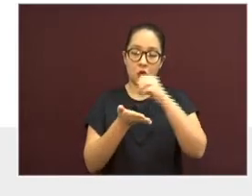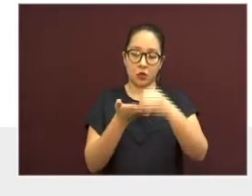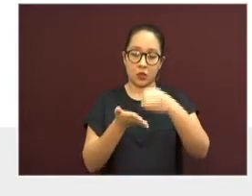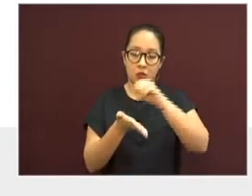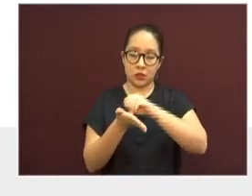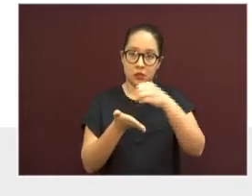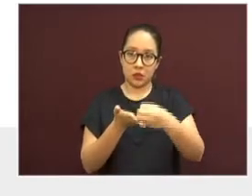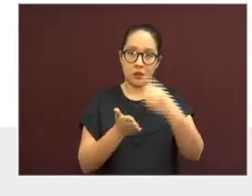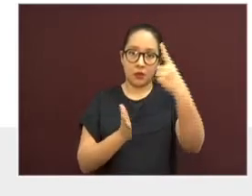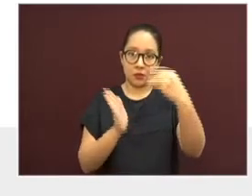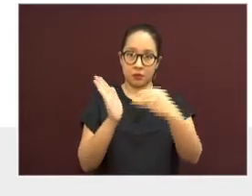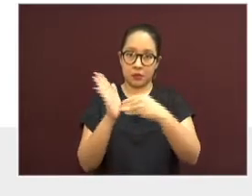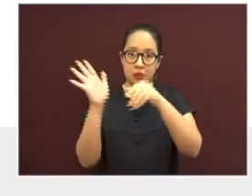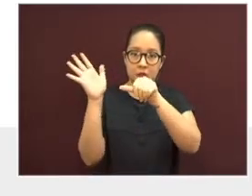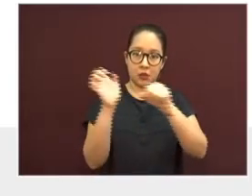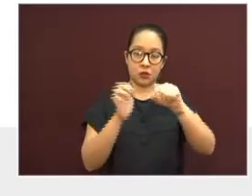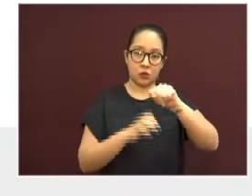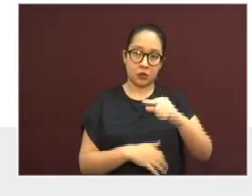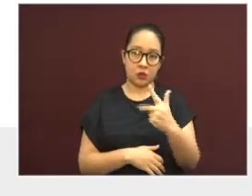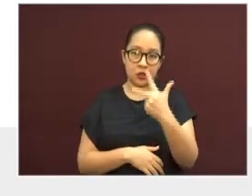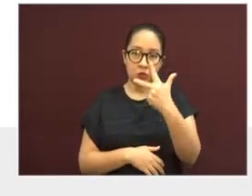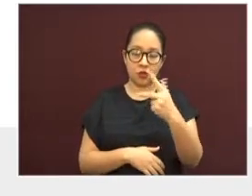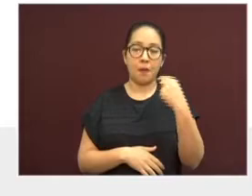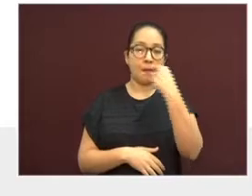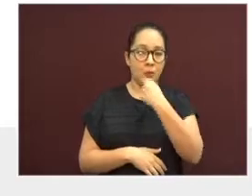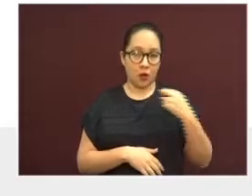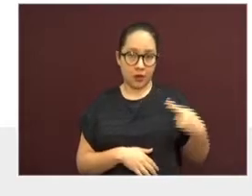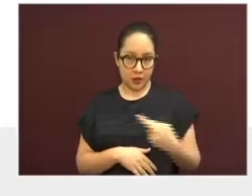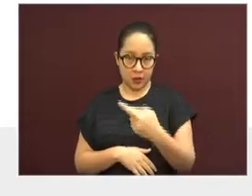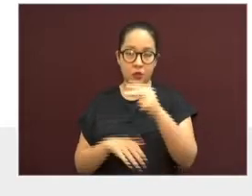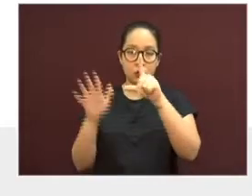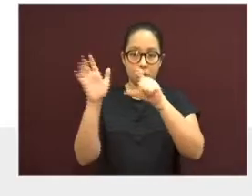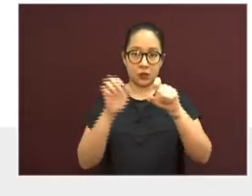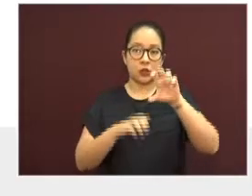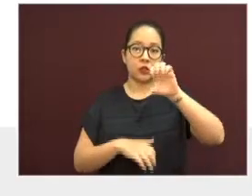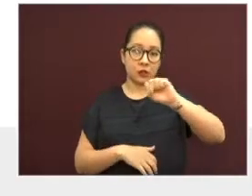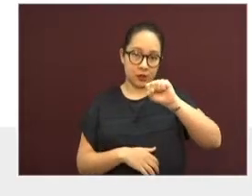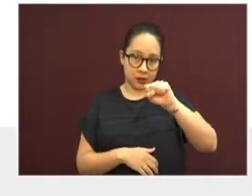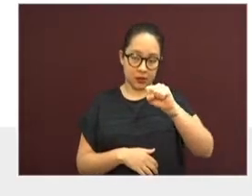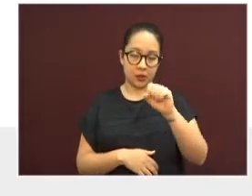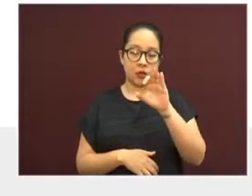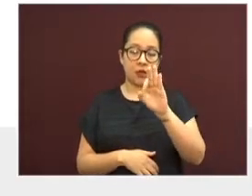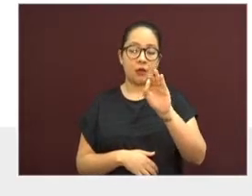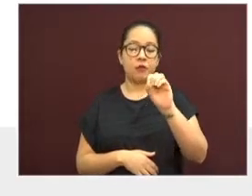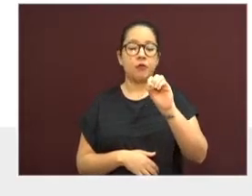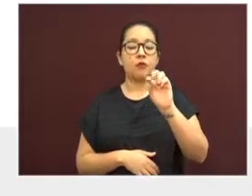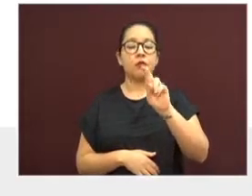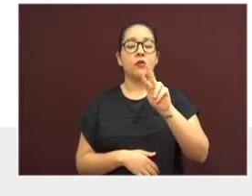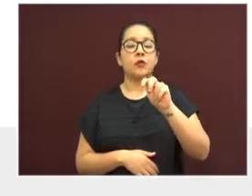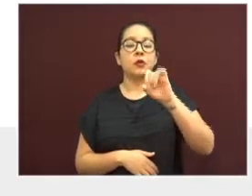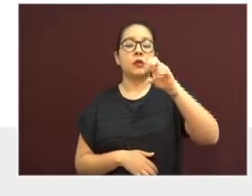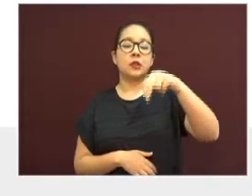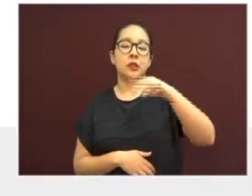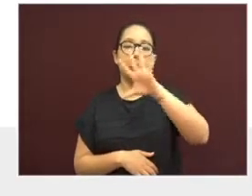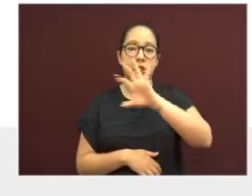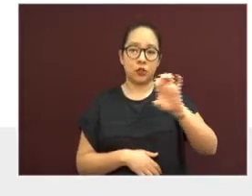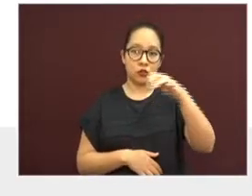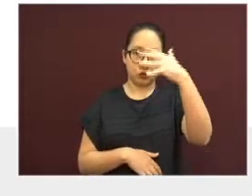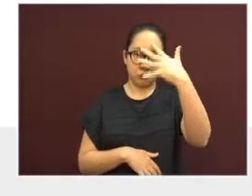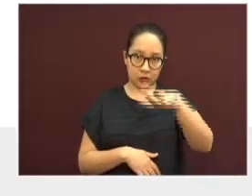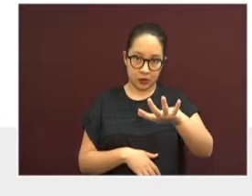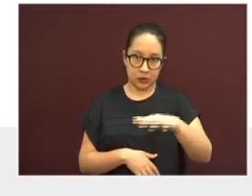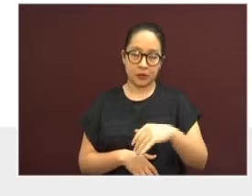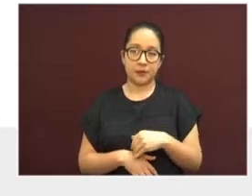,678. Y Boca del Río, 760. Fortín, con 510. Río